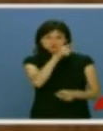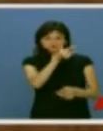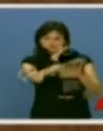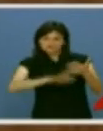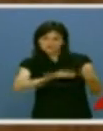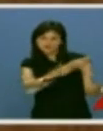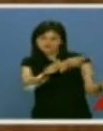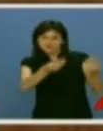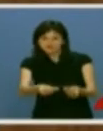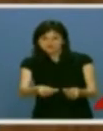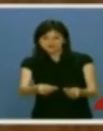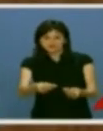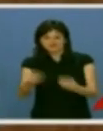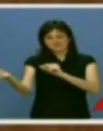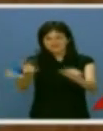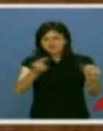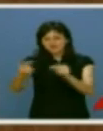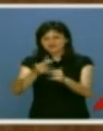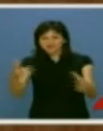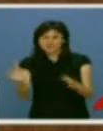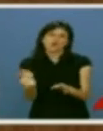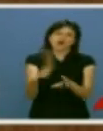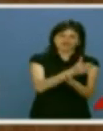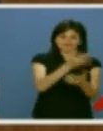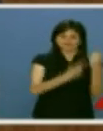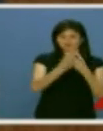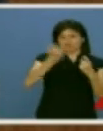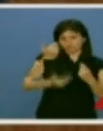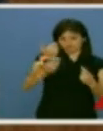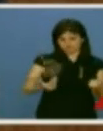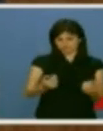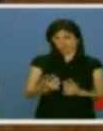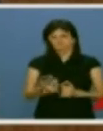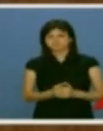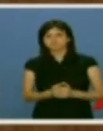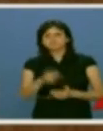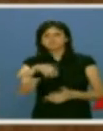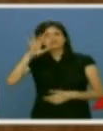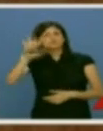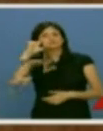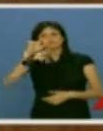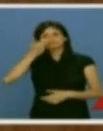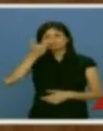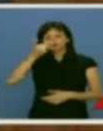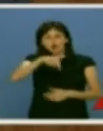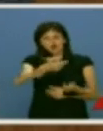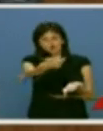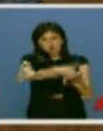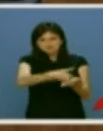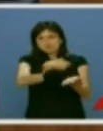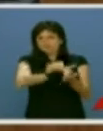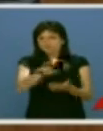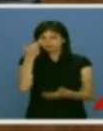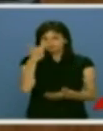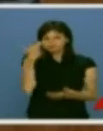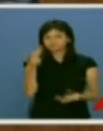siempre a esta Cámara antes de los grandes debates, porque tienen información de mucha utilidad. Me parece interesante algunas de las propuestas que ha hecho hoy. Parece